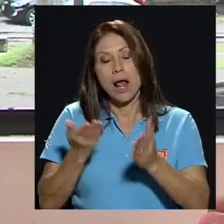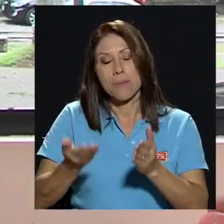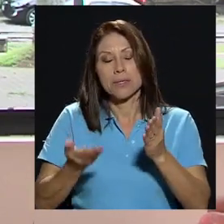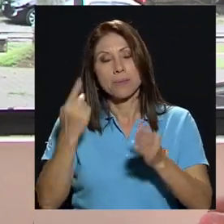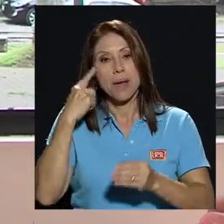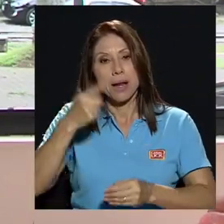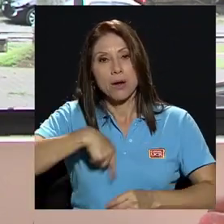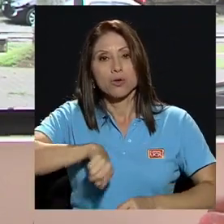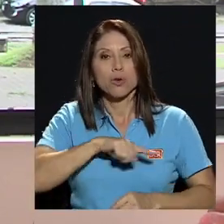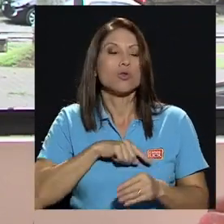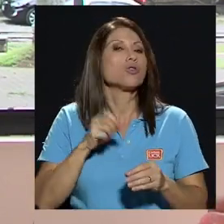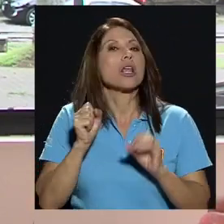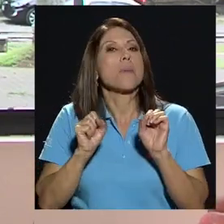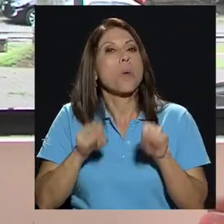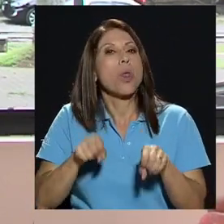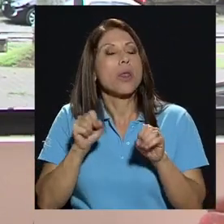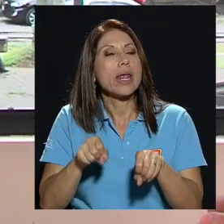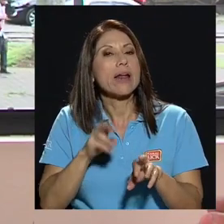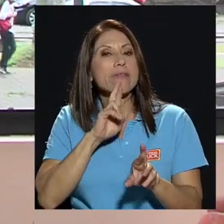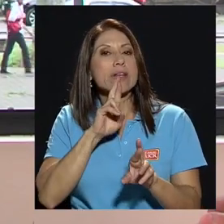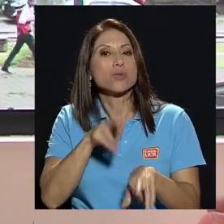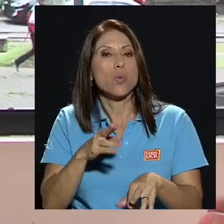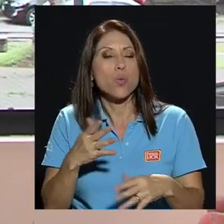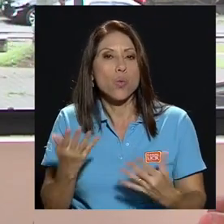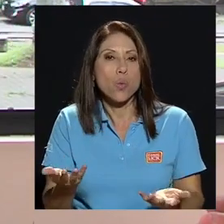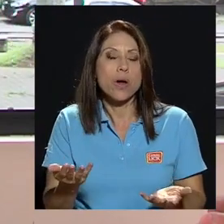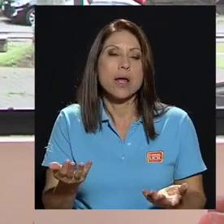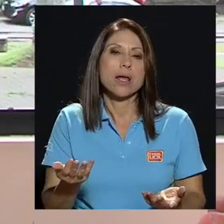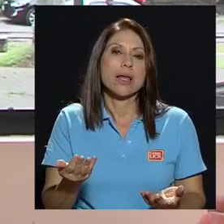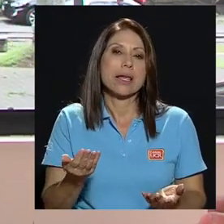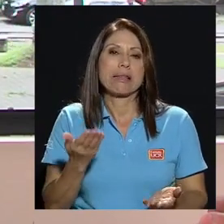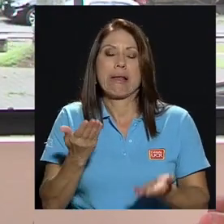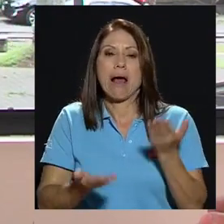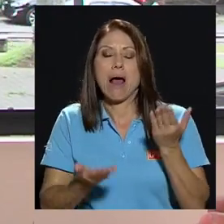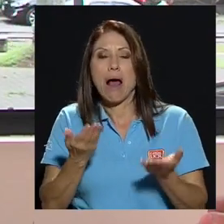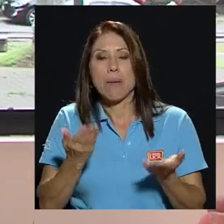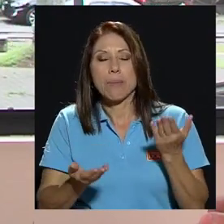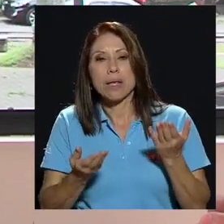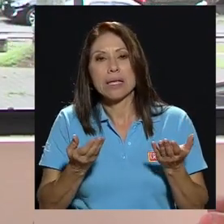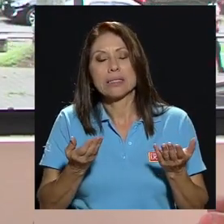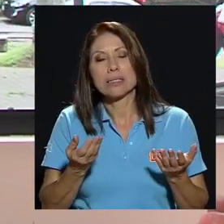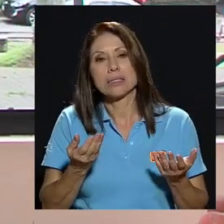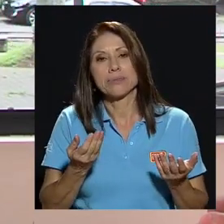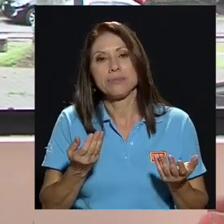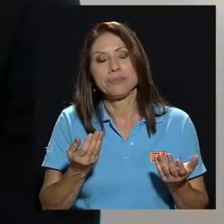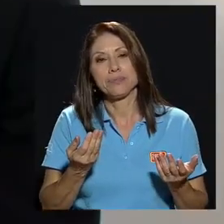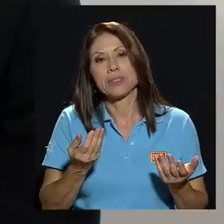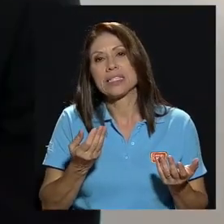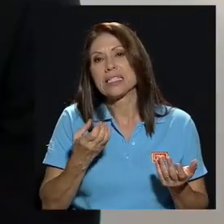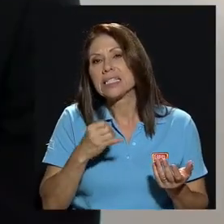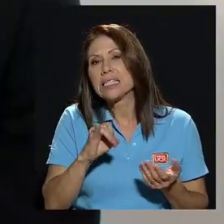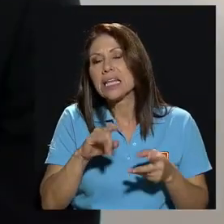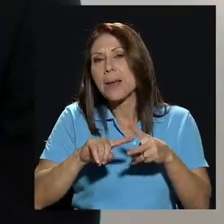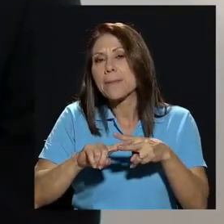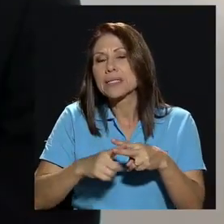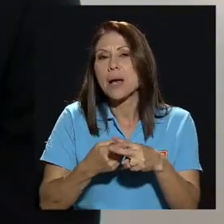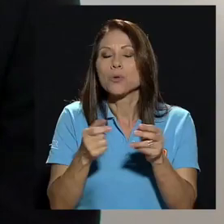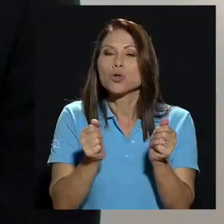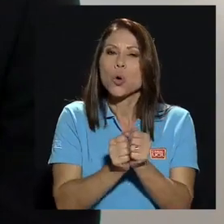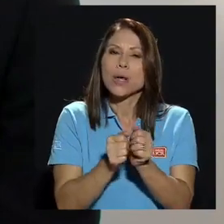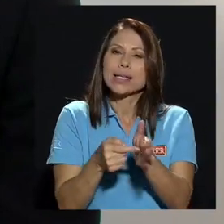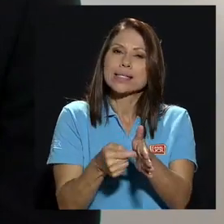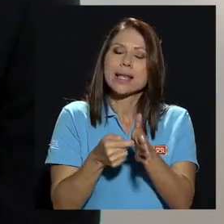buscamos una, o si empezamos tal vez con algún tipo de exigencia